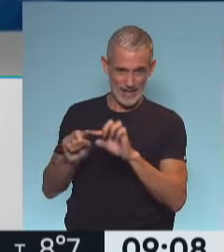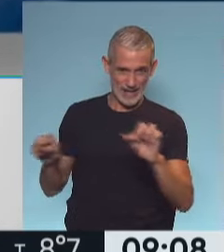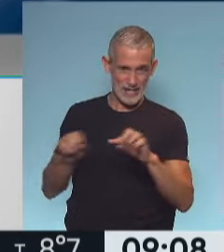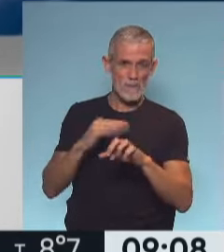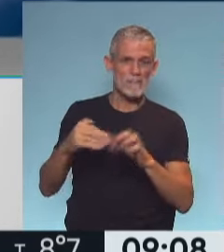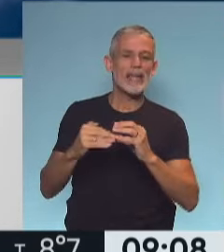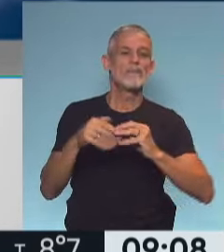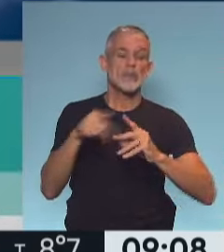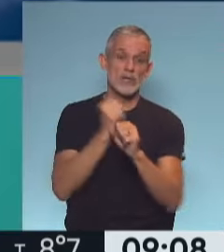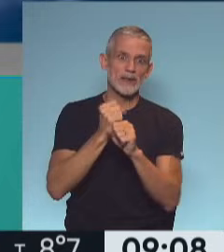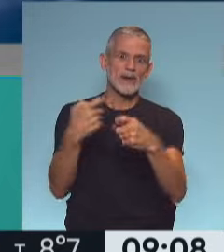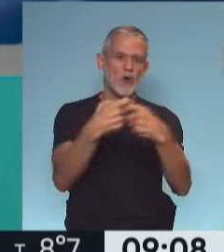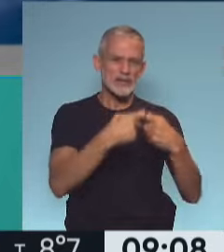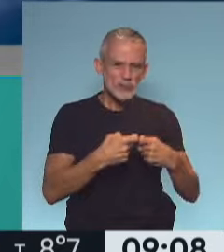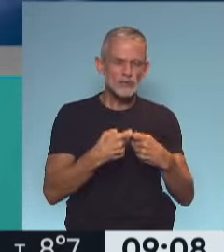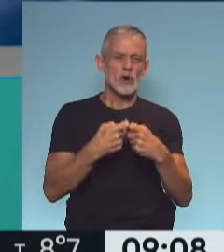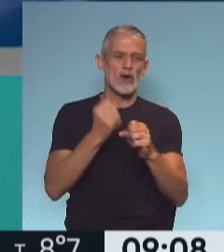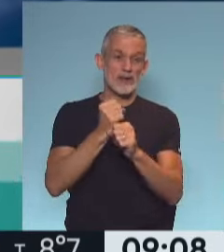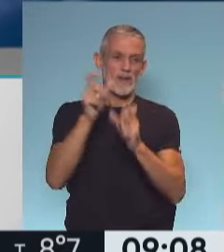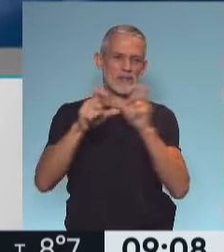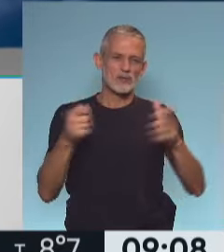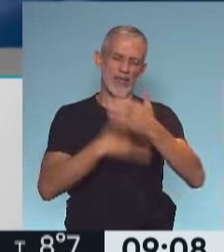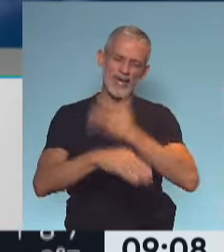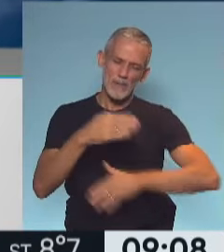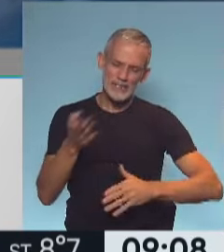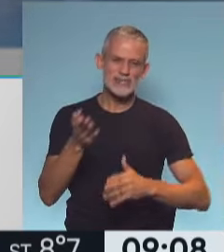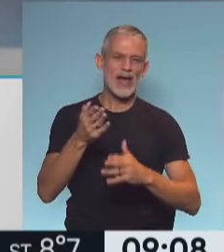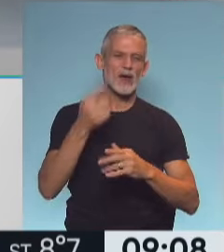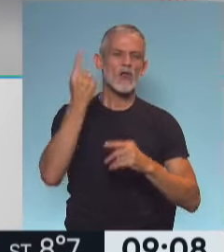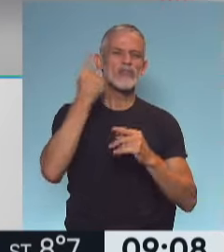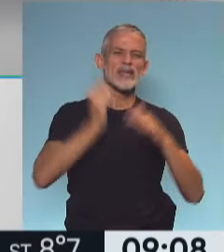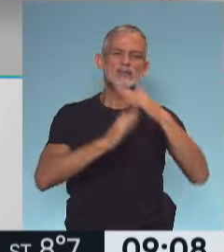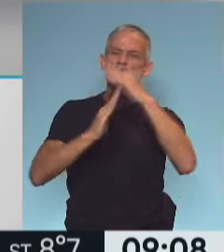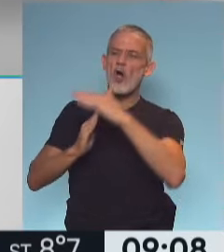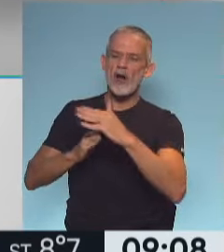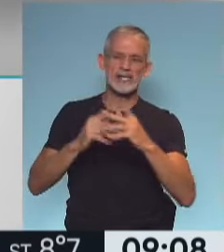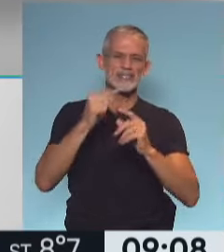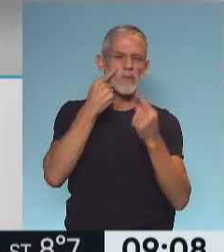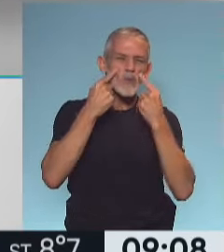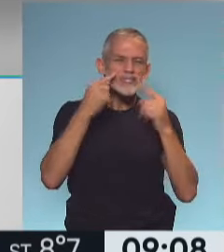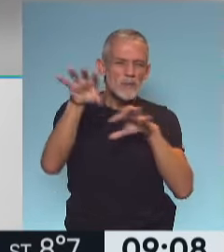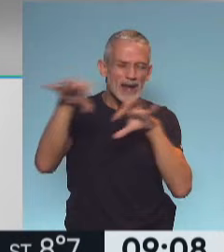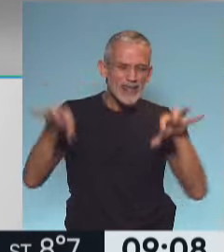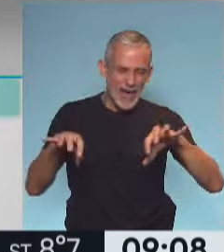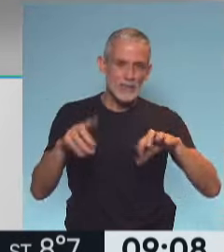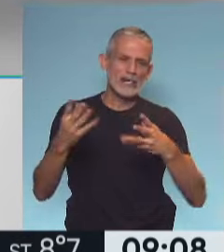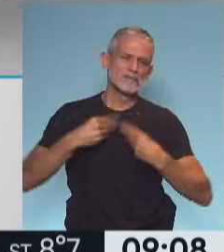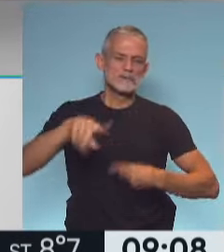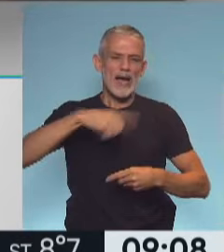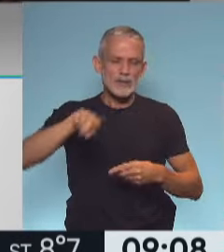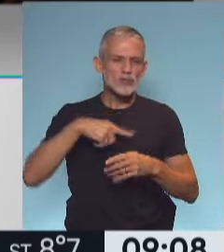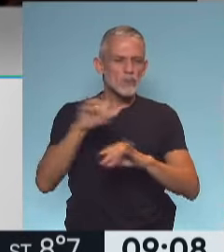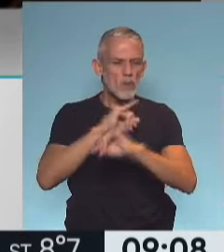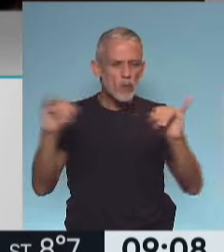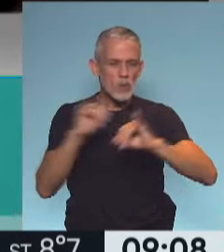trabajan con estos colectivos, estamos trabajando con las direcciones de discapacidad de los municipios para que ayuden también